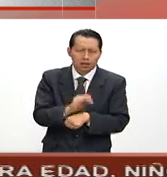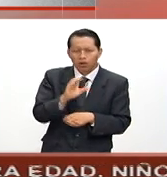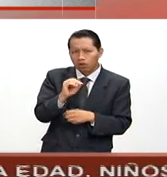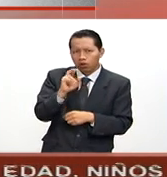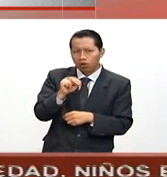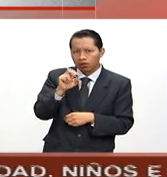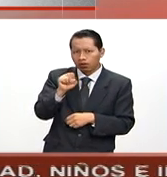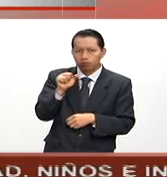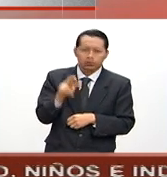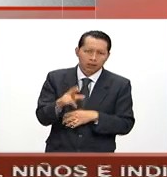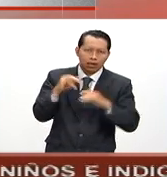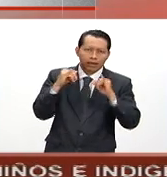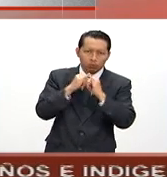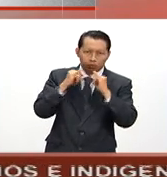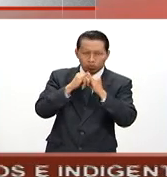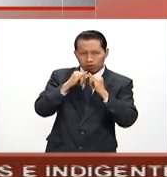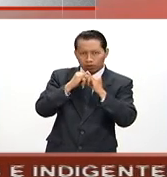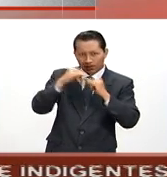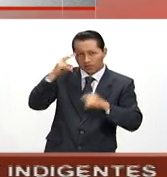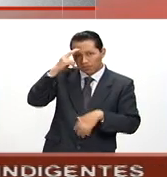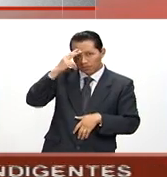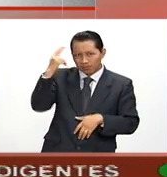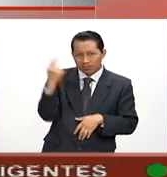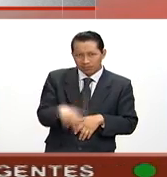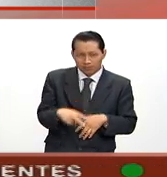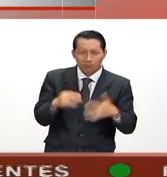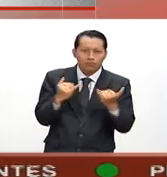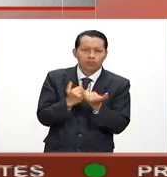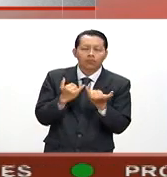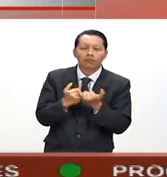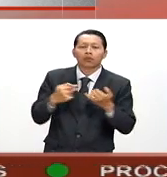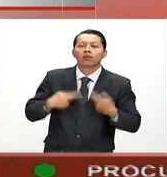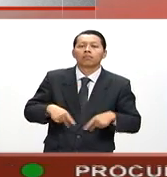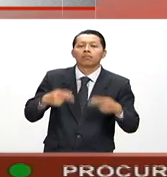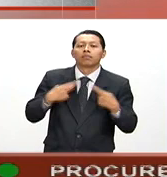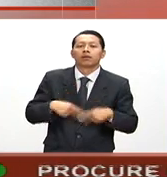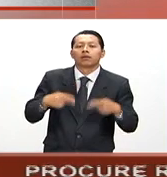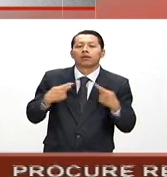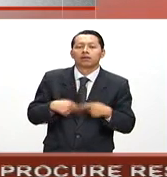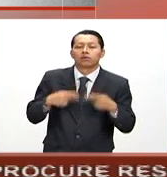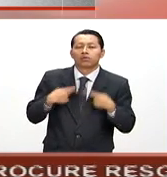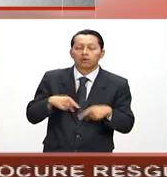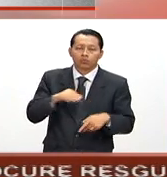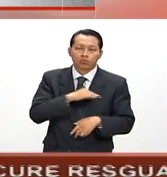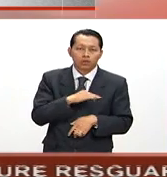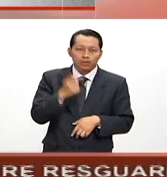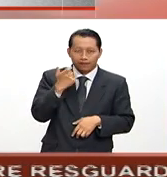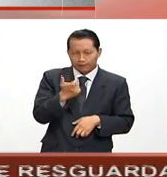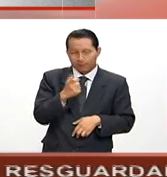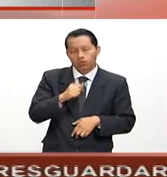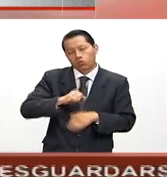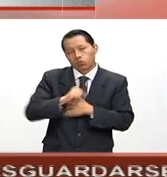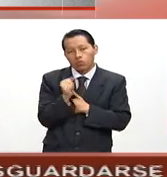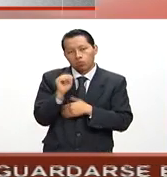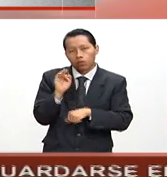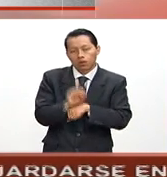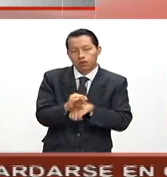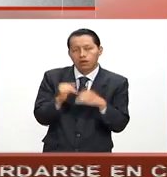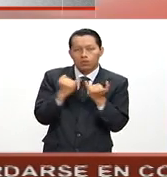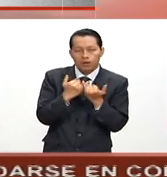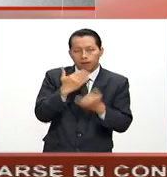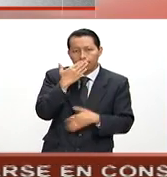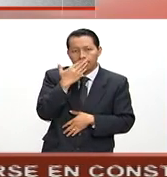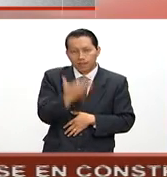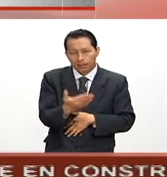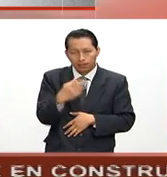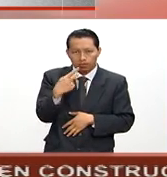instituciones del Estado mexicano para que la población tenga certeza de que su dinero está bien resguardado, bien guardado y que